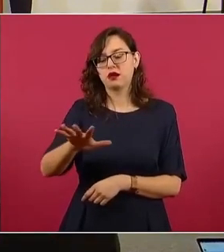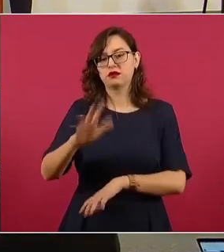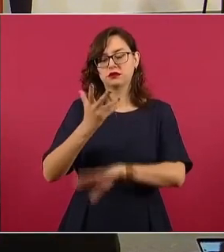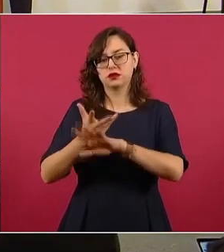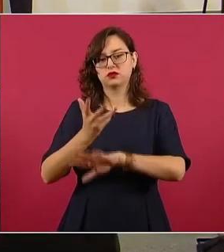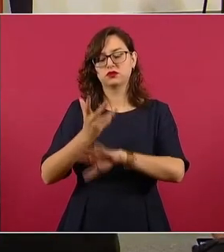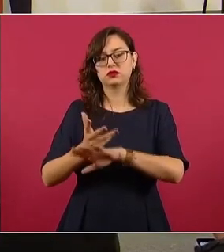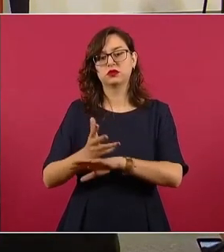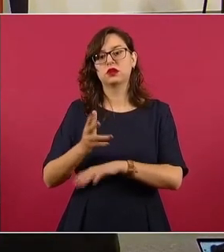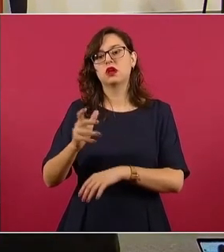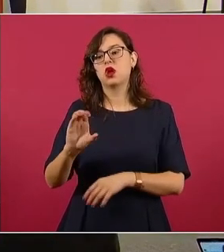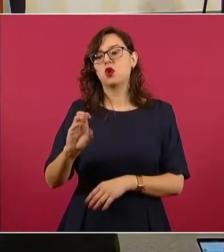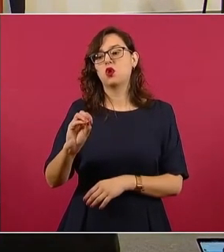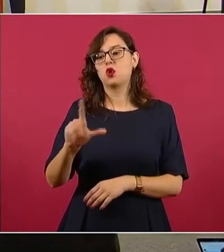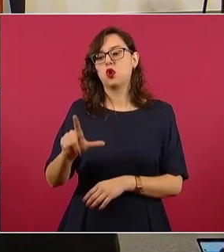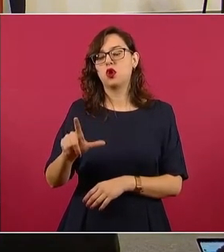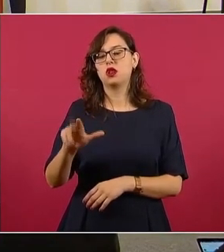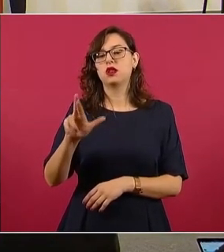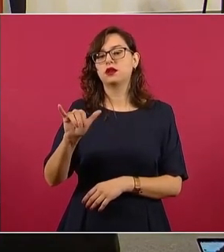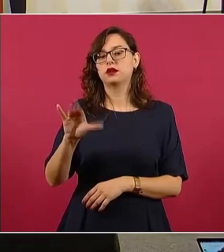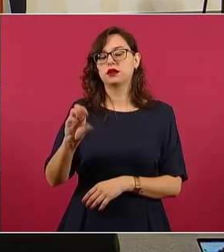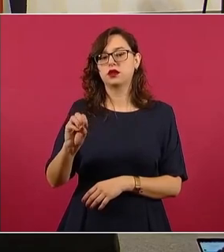Unidos, estado de Texas.